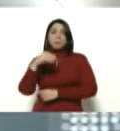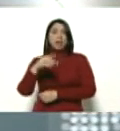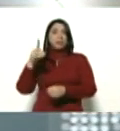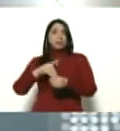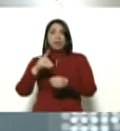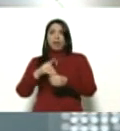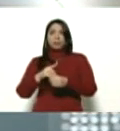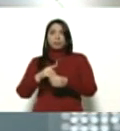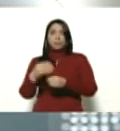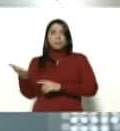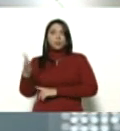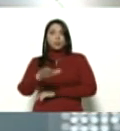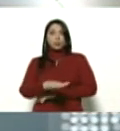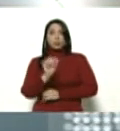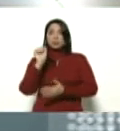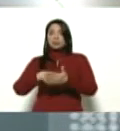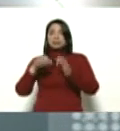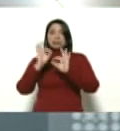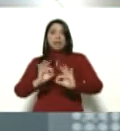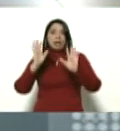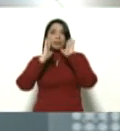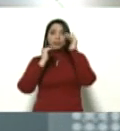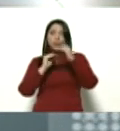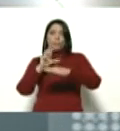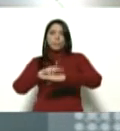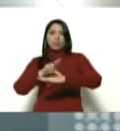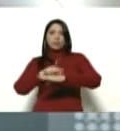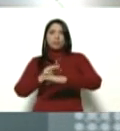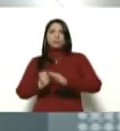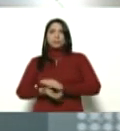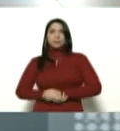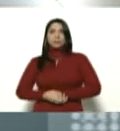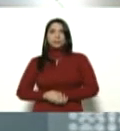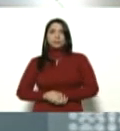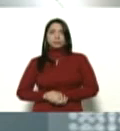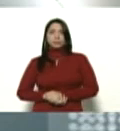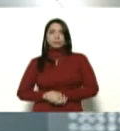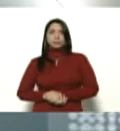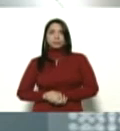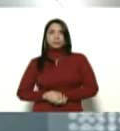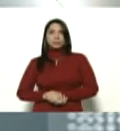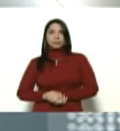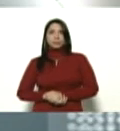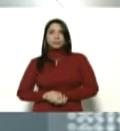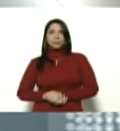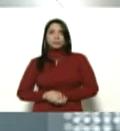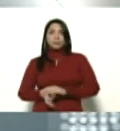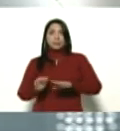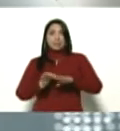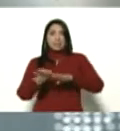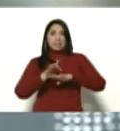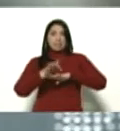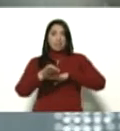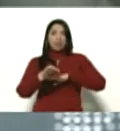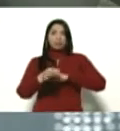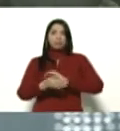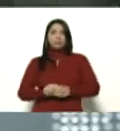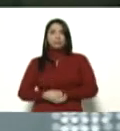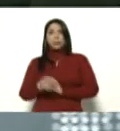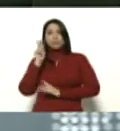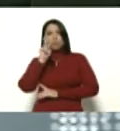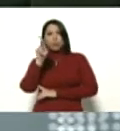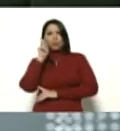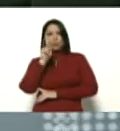murió sin ningún tipo de atención médica. En las Islas Canarias, el profesor Emeterio Gómez,